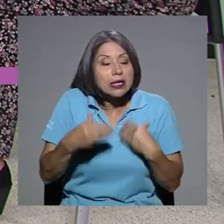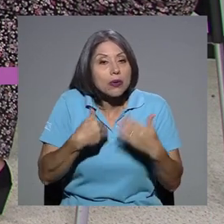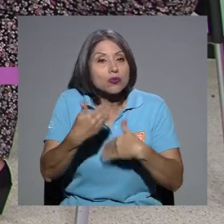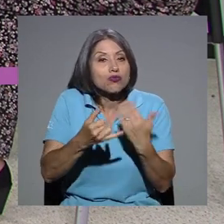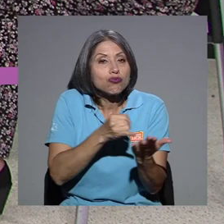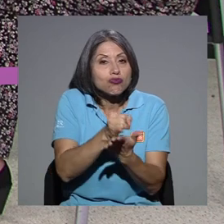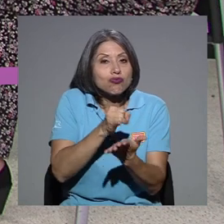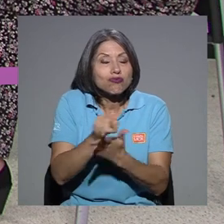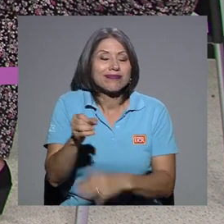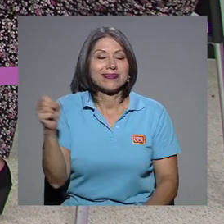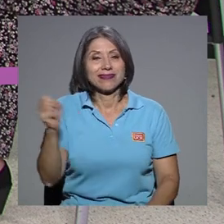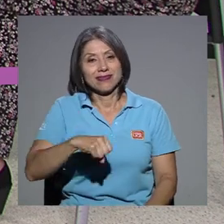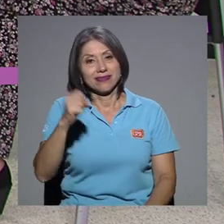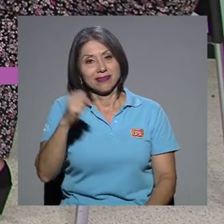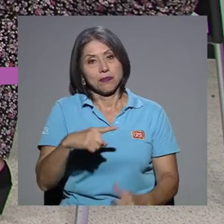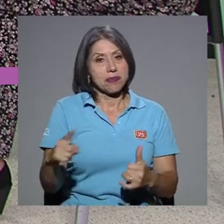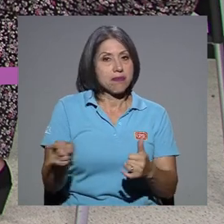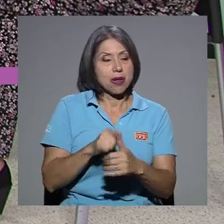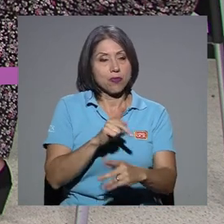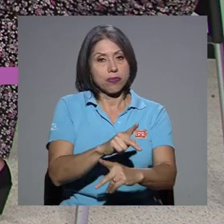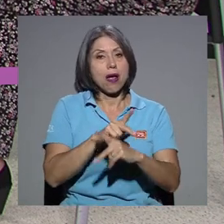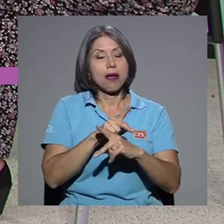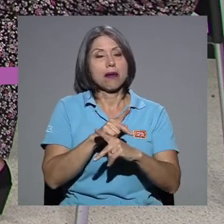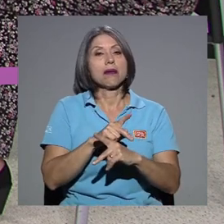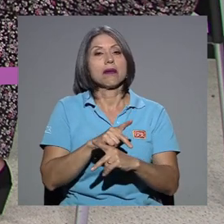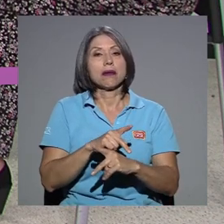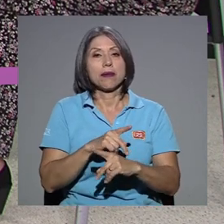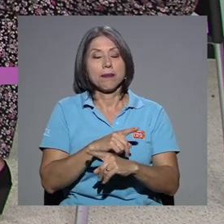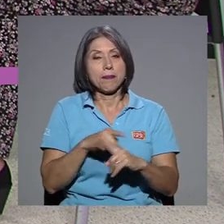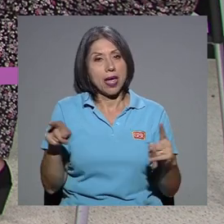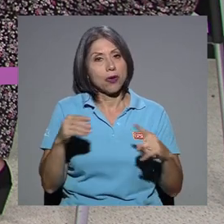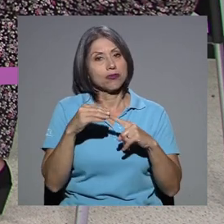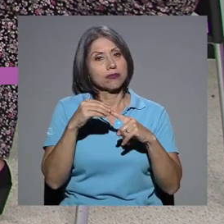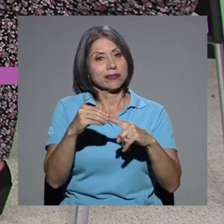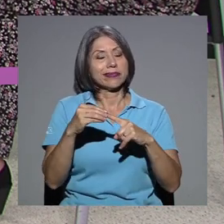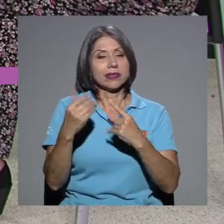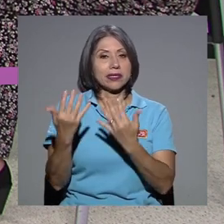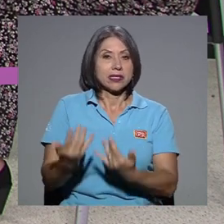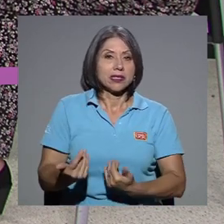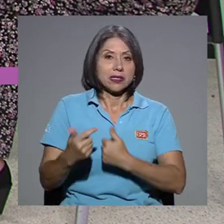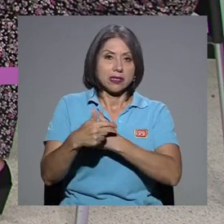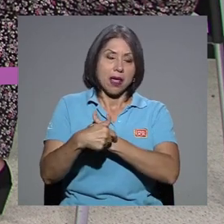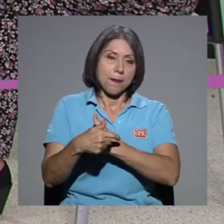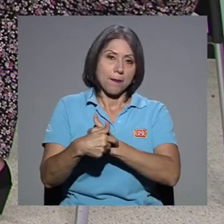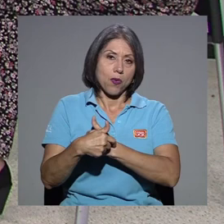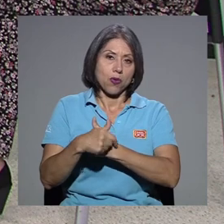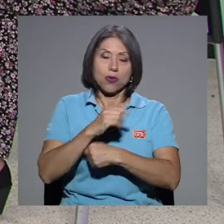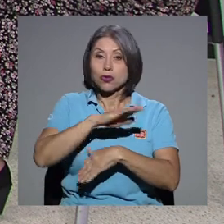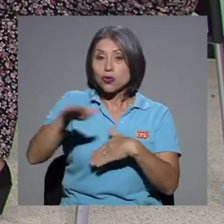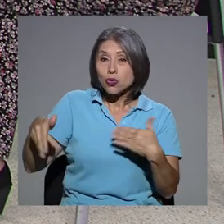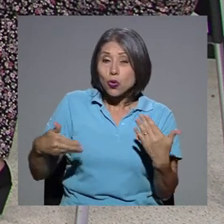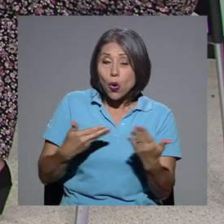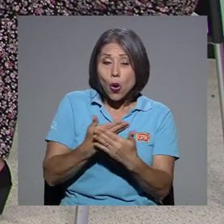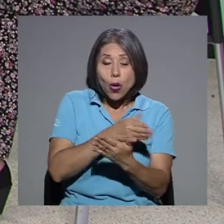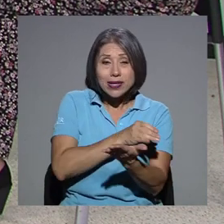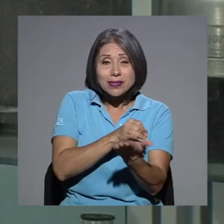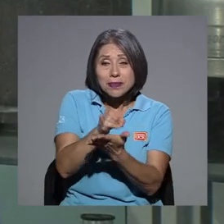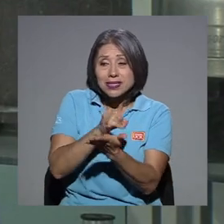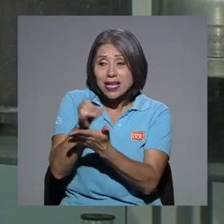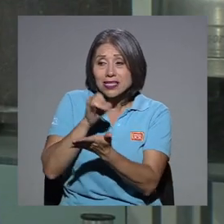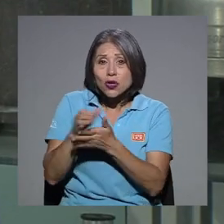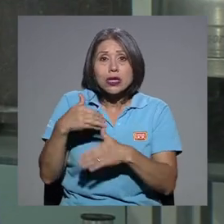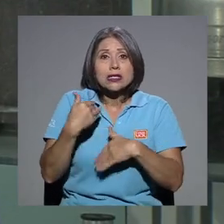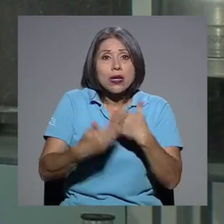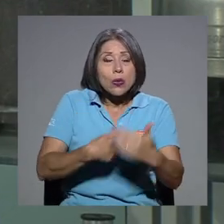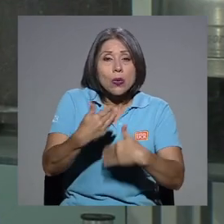todas las medidas de prevención, ¿verdad? Pero sobre todo darle tiempo, ¿verdad? Que todas estas investigaciones se vayan desarrollando, pero la prioridad